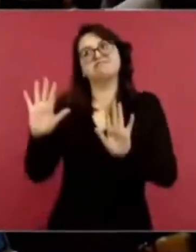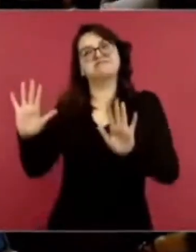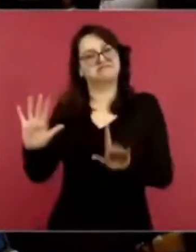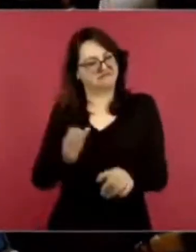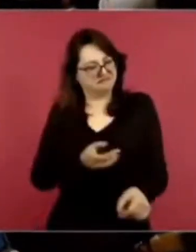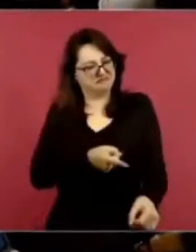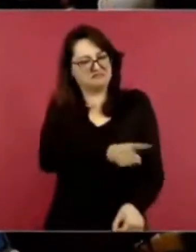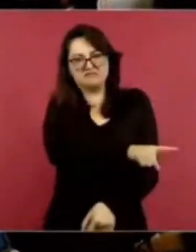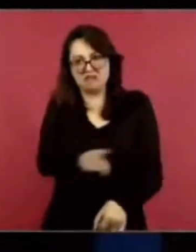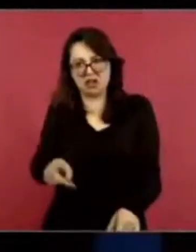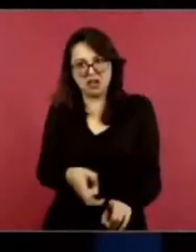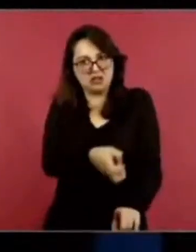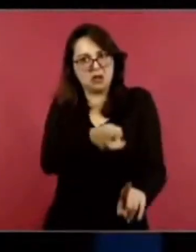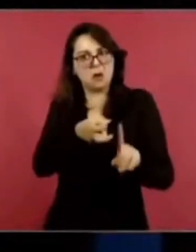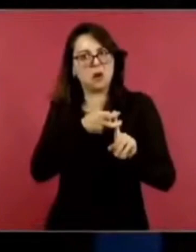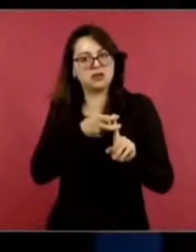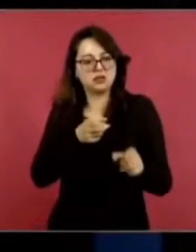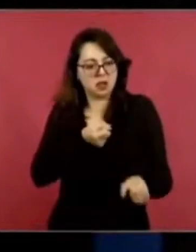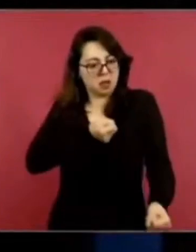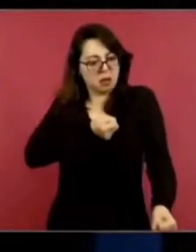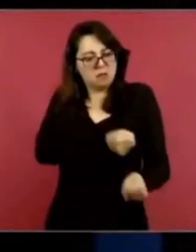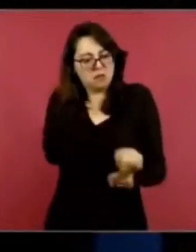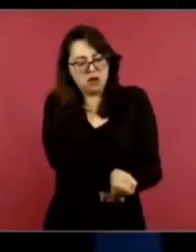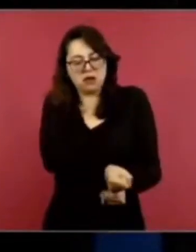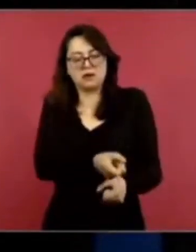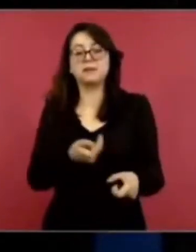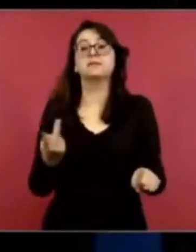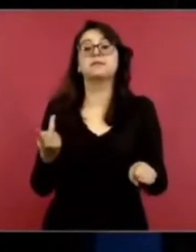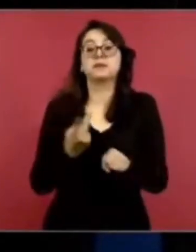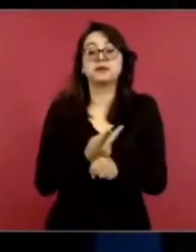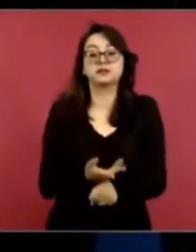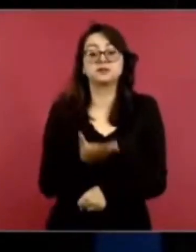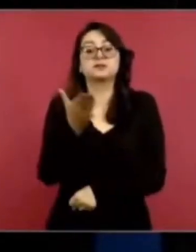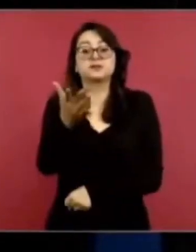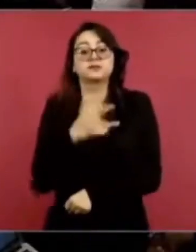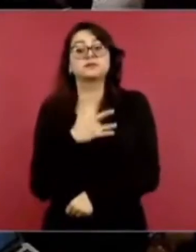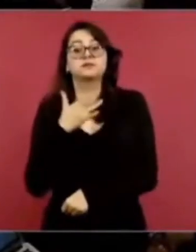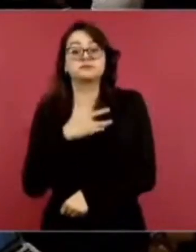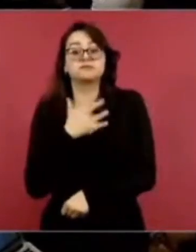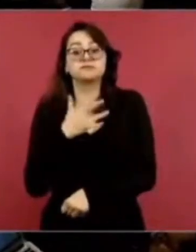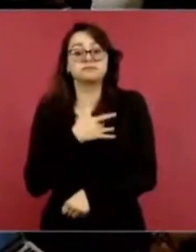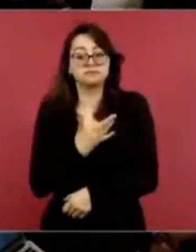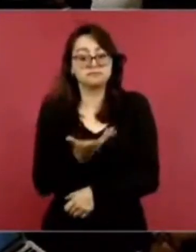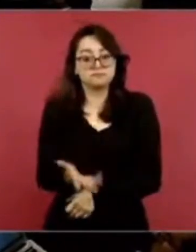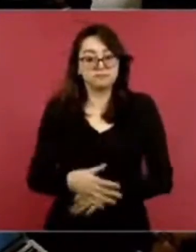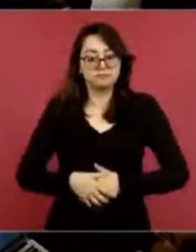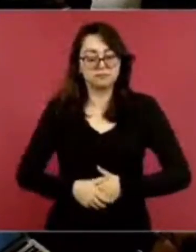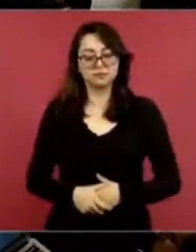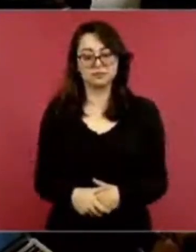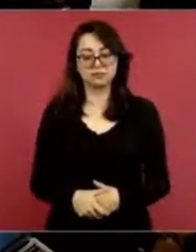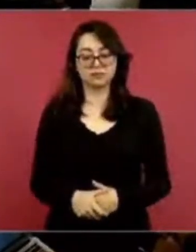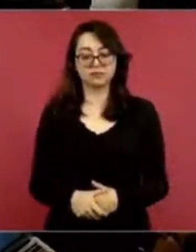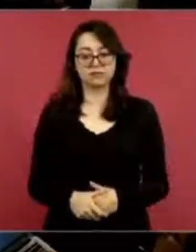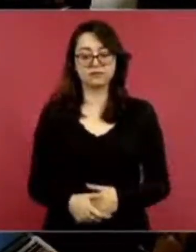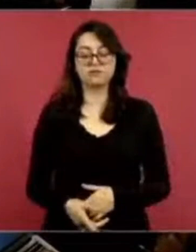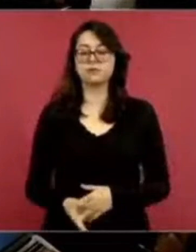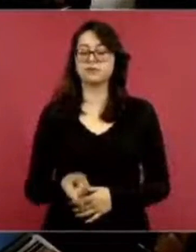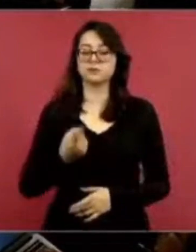que ya liberaron de Estados Unidos los rehenes de Estados Unidos? Estamos trabajando. Todo el tiempo